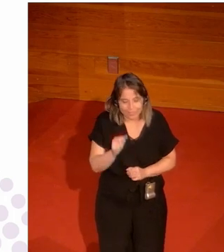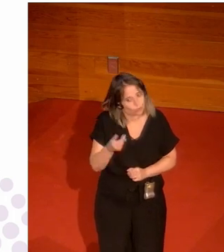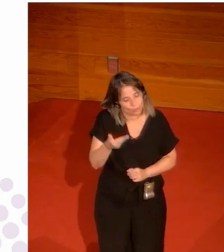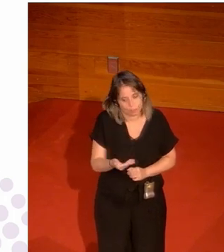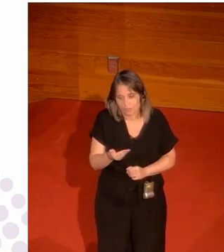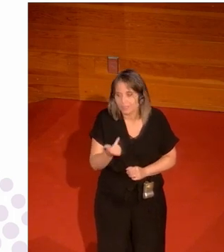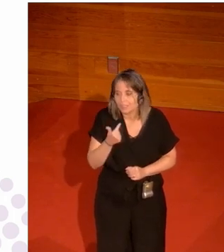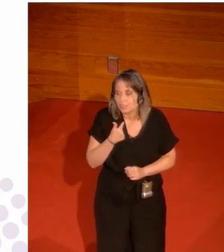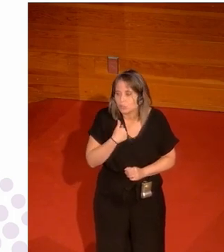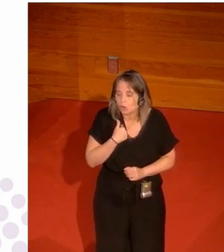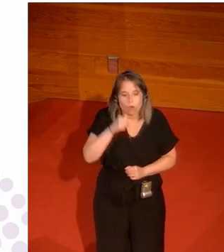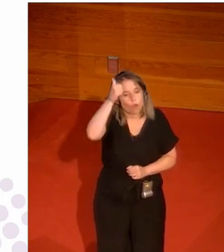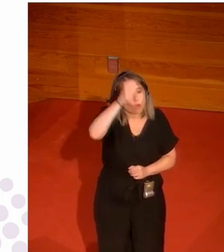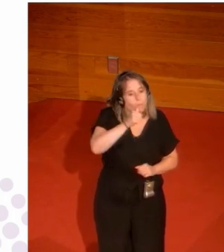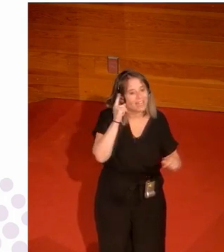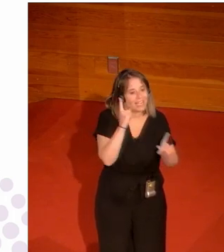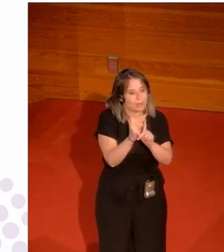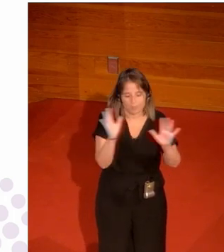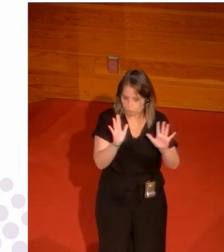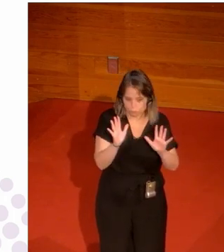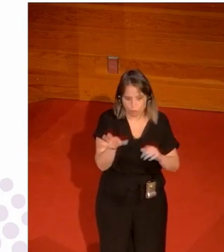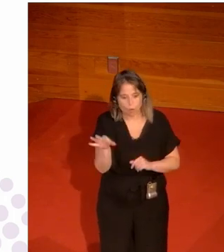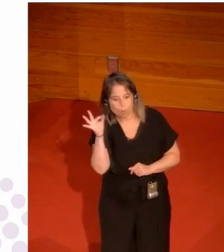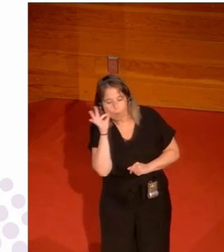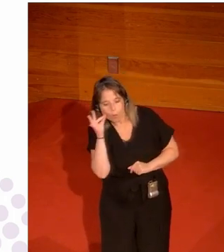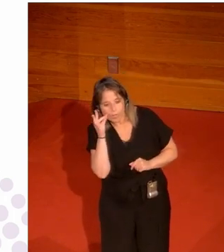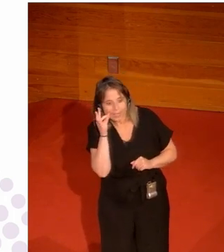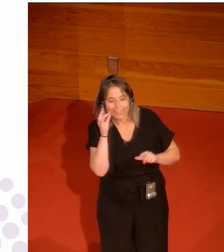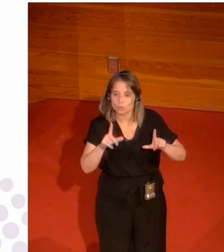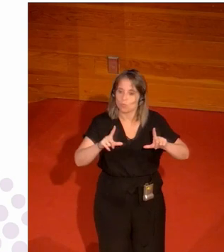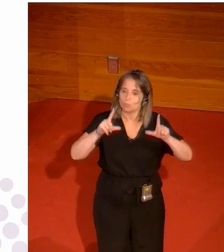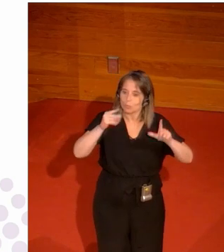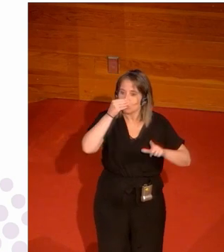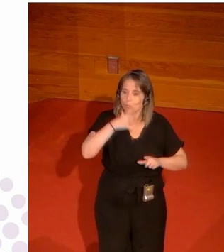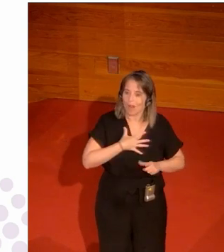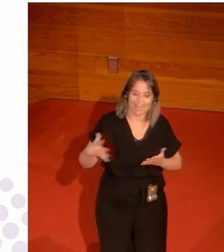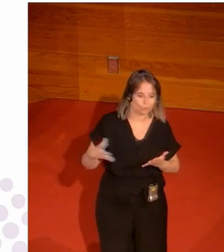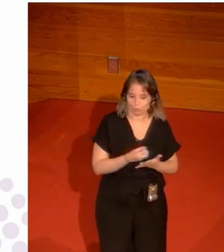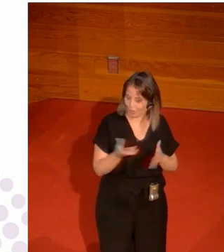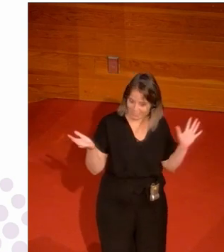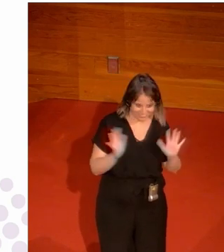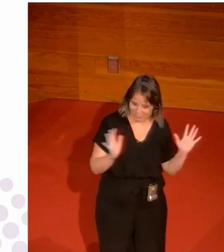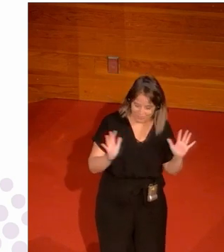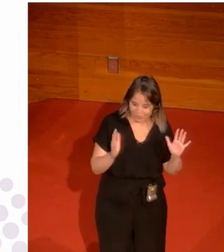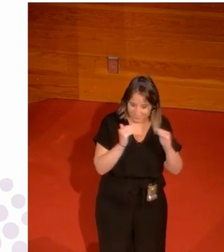delante yo no veo a los hombres enemigos ni a las mujeres todas en el mismo